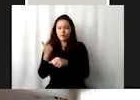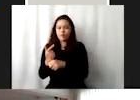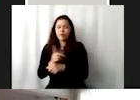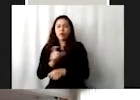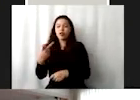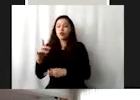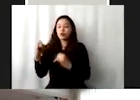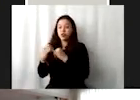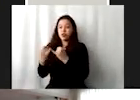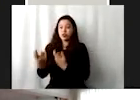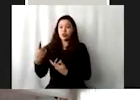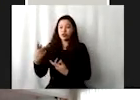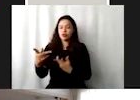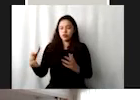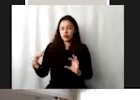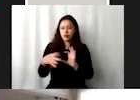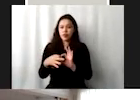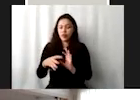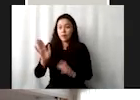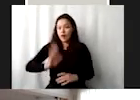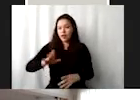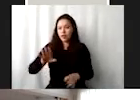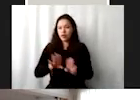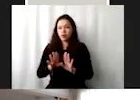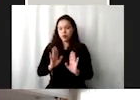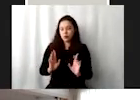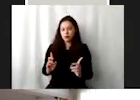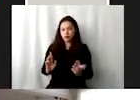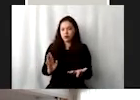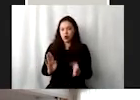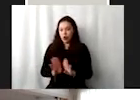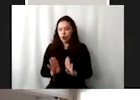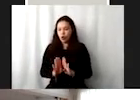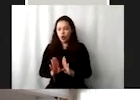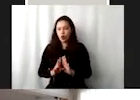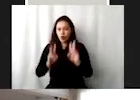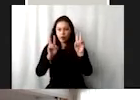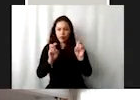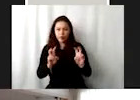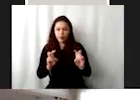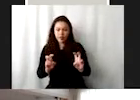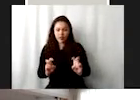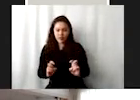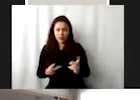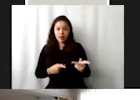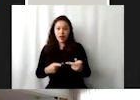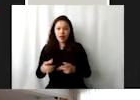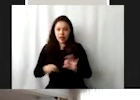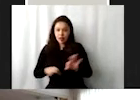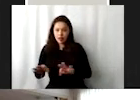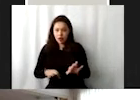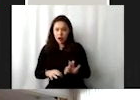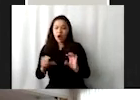instituciones han tenido o bien acercamientos o son temáticas en las que están trabajando. Las